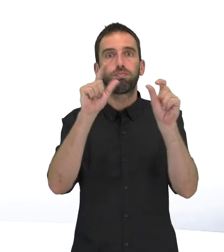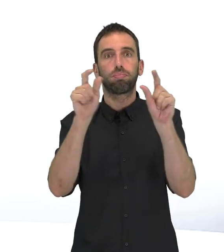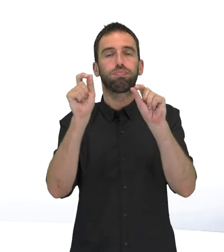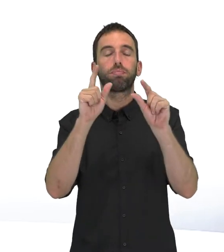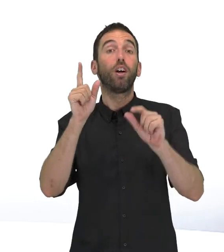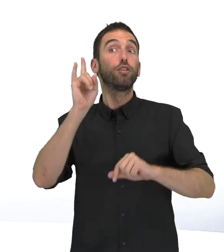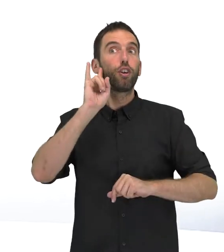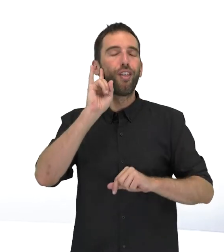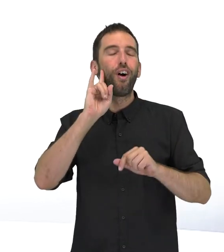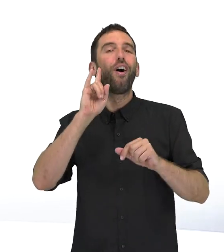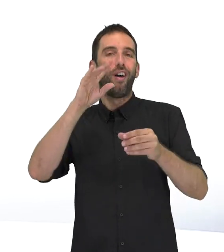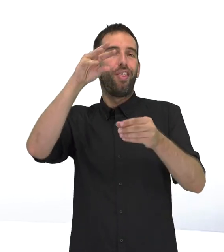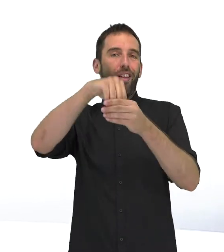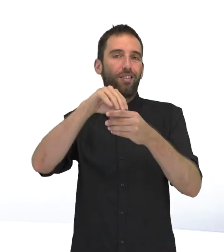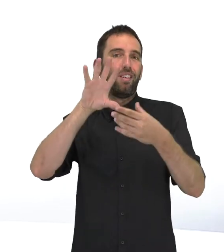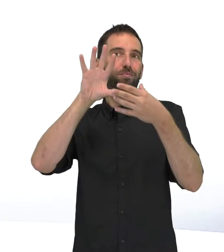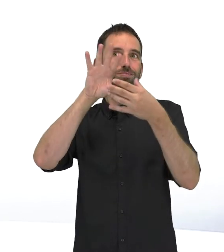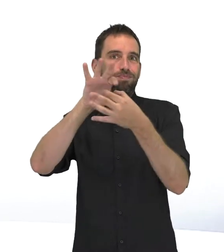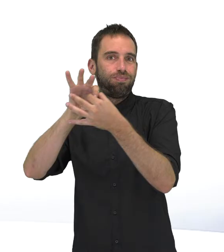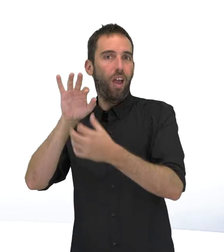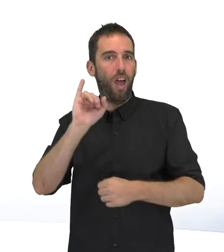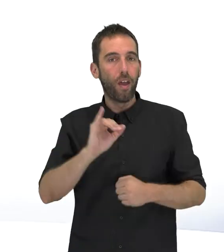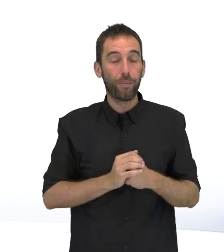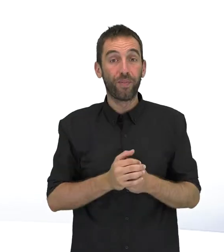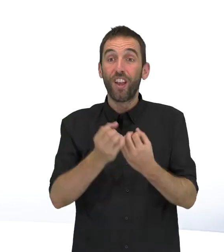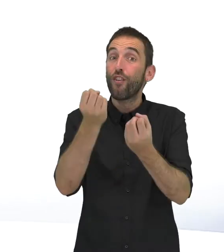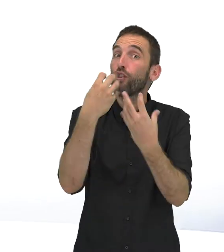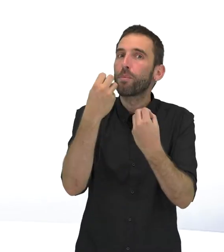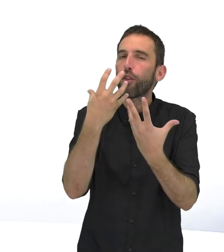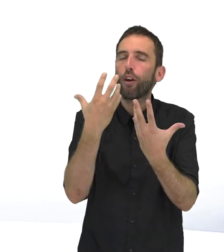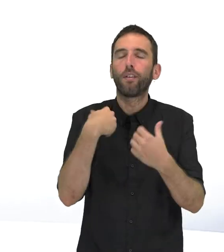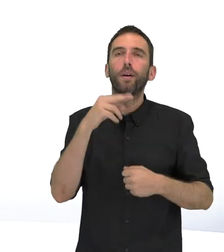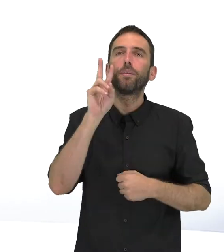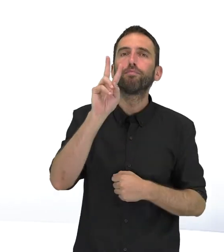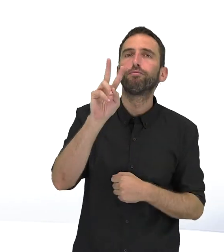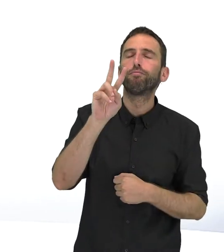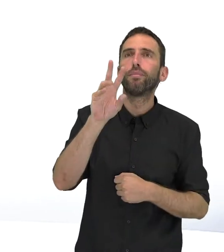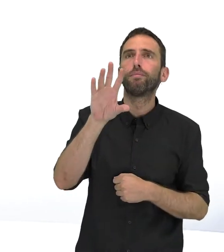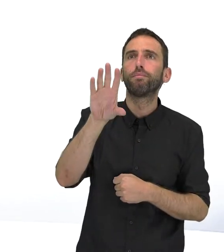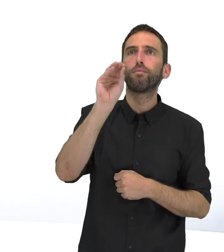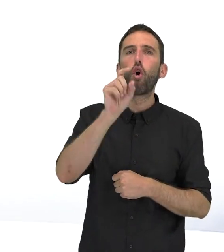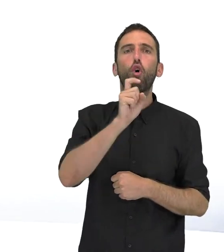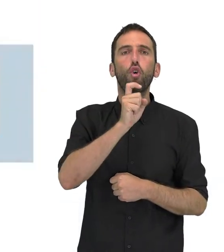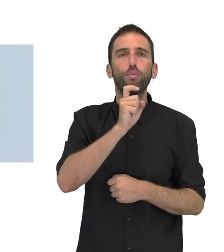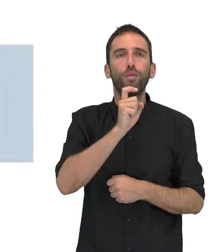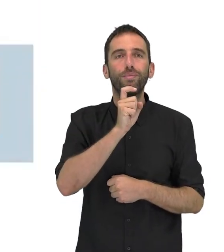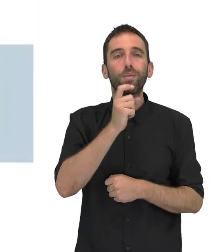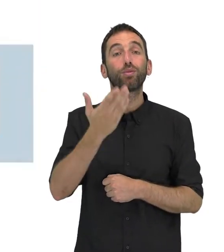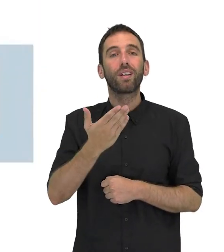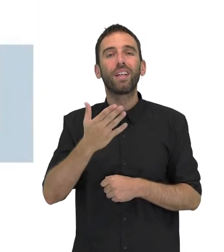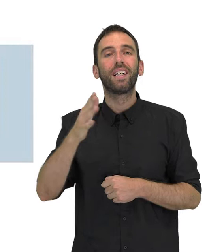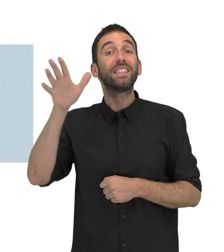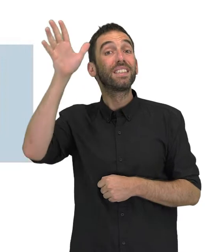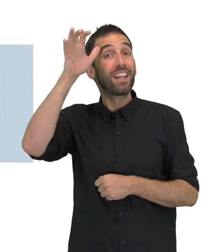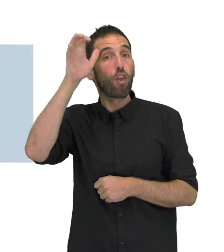y sonidos sincronizados entre sí. Para percibir su información, la mayoría de quienes utilizan un vídeo usan el